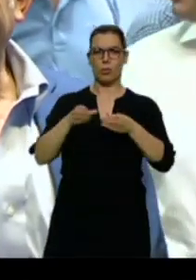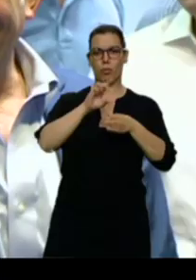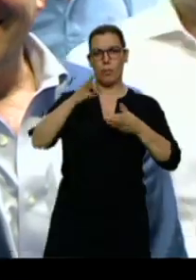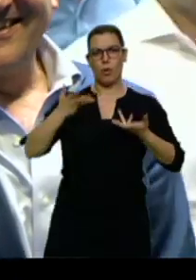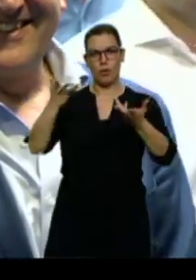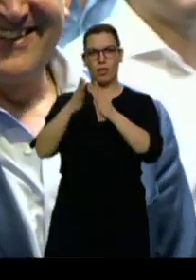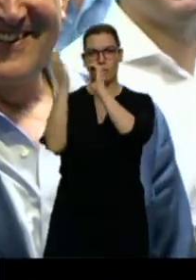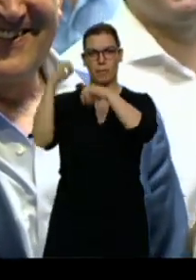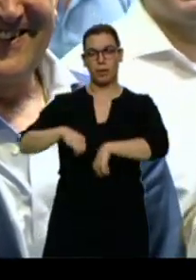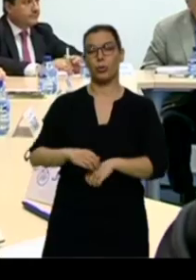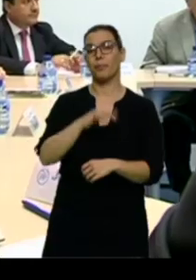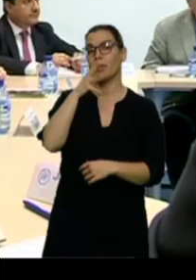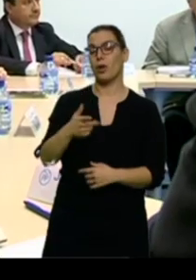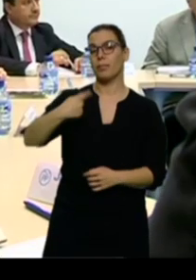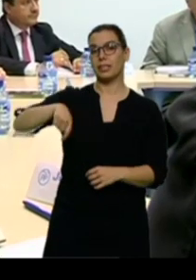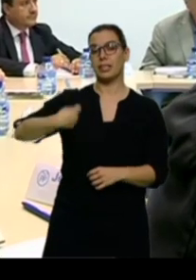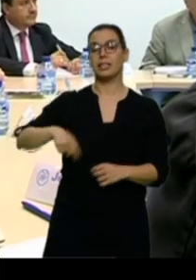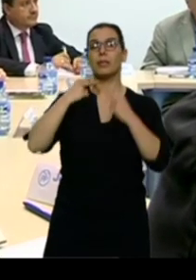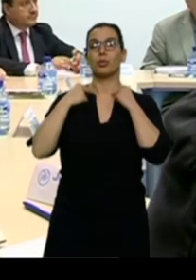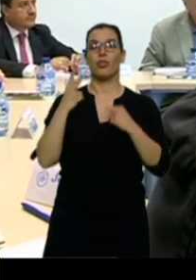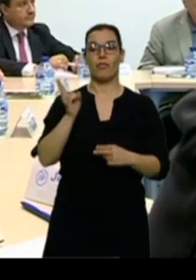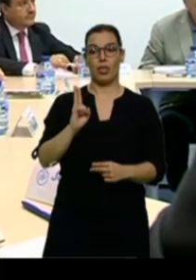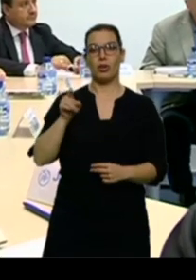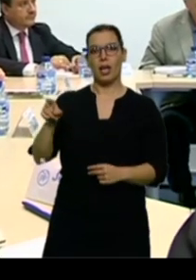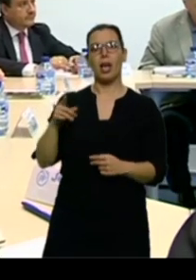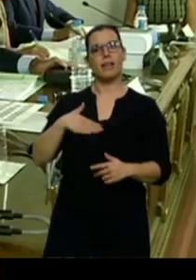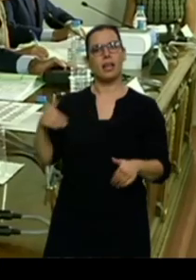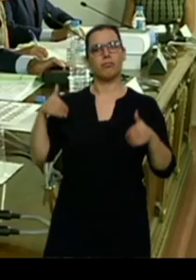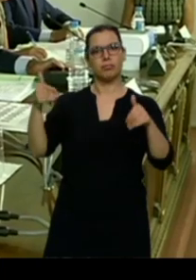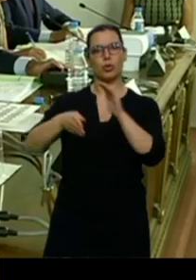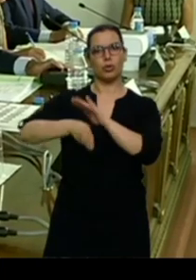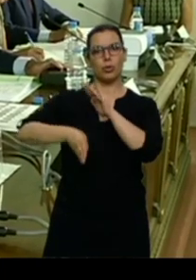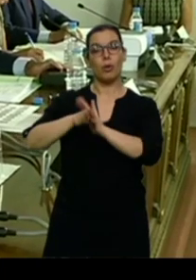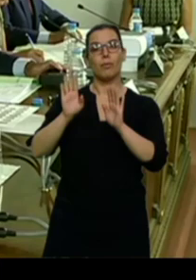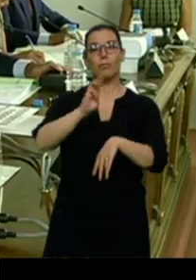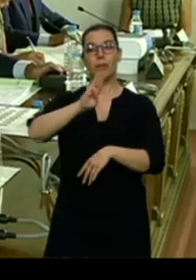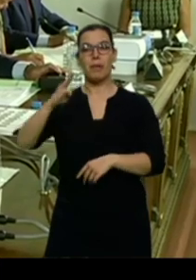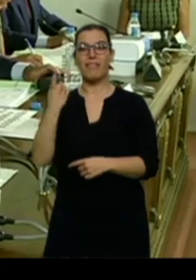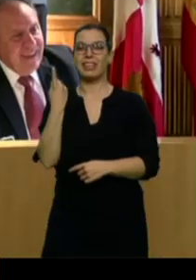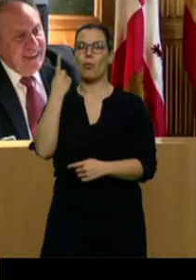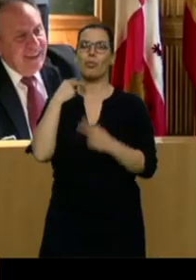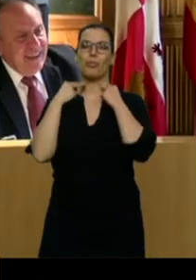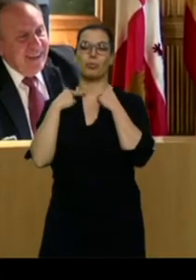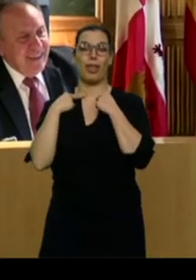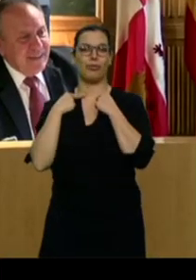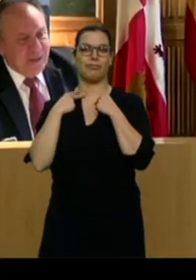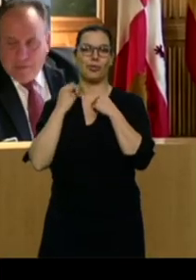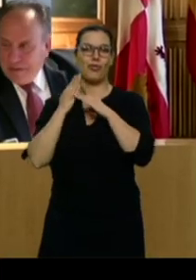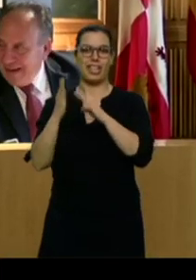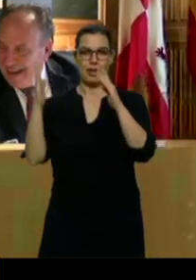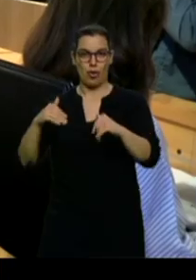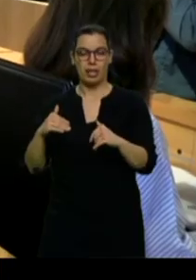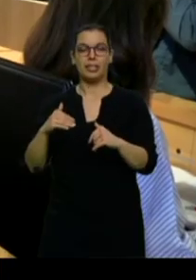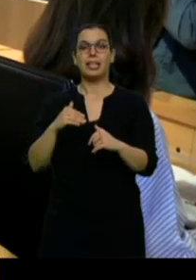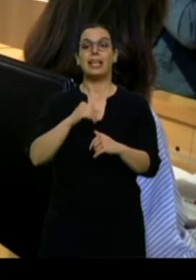presidente de la Diputación de Valladolid se postula para seguir siéndolo, pero al Partido Popular le falta un diputado para gobernar. Alguno más en León, donde